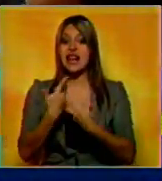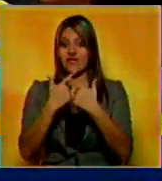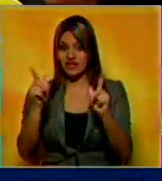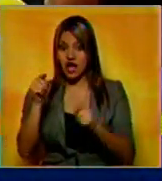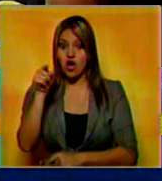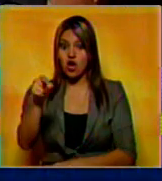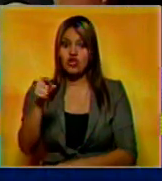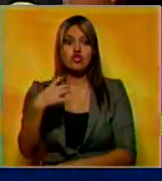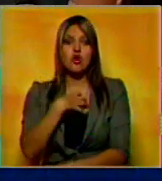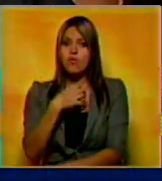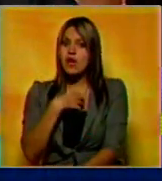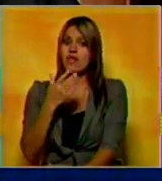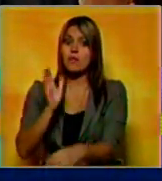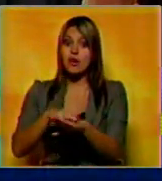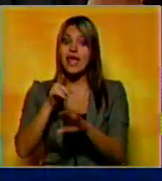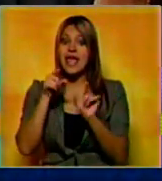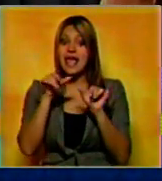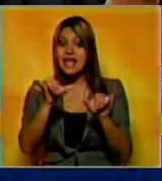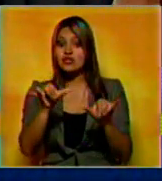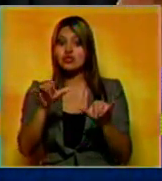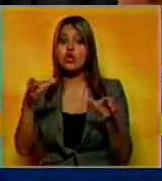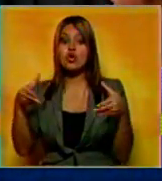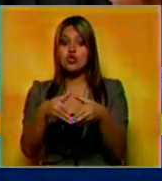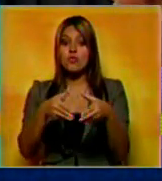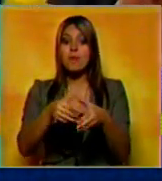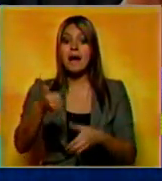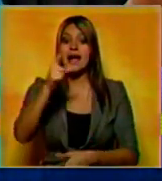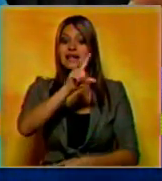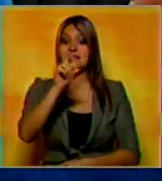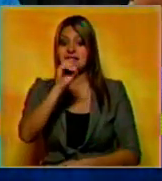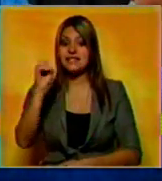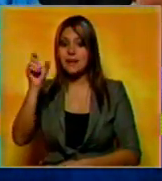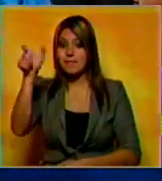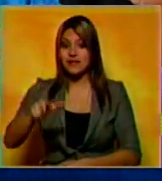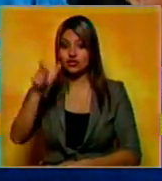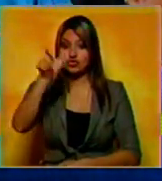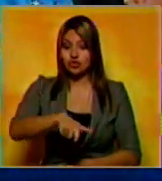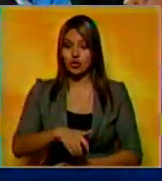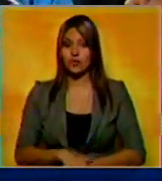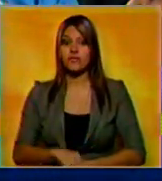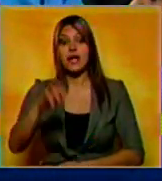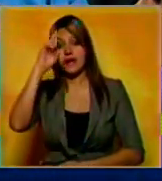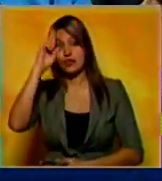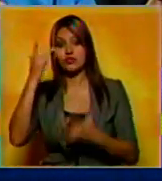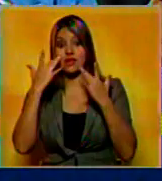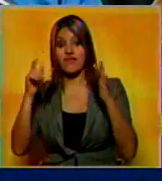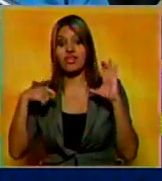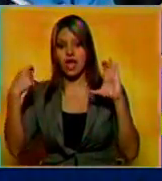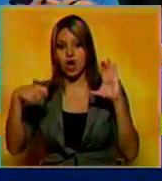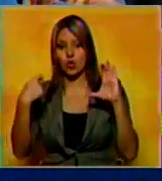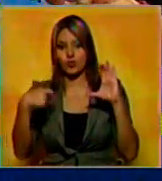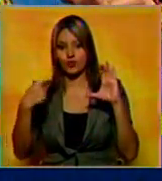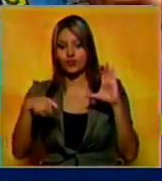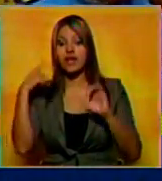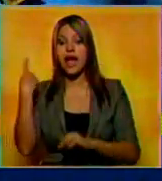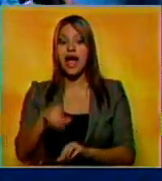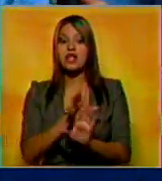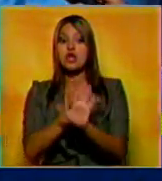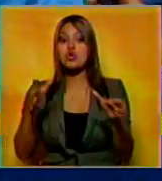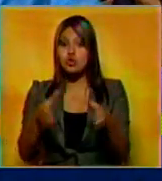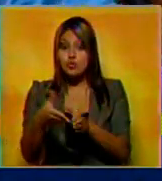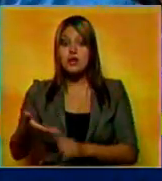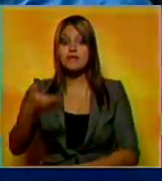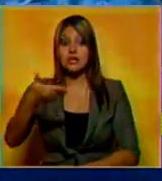y que no han podido actuar porque se trata de grupos de más de 100 personas. Sí, efectivamente, como podemos ver en este video, hay un grupo